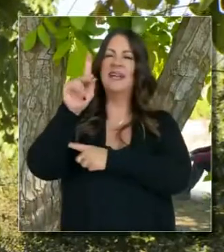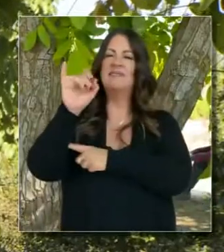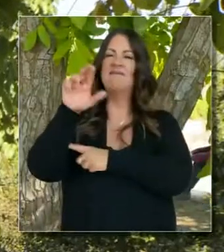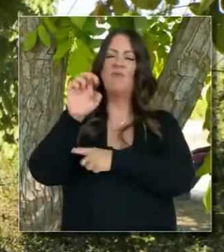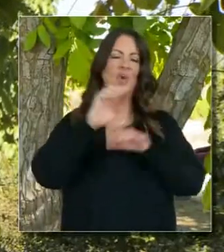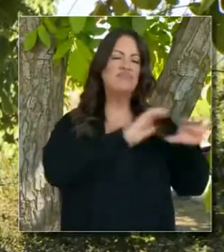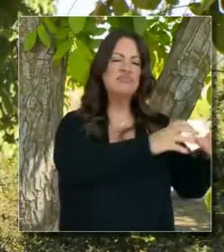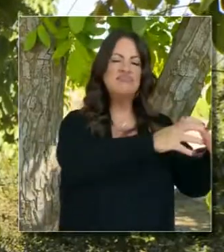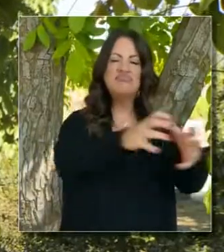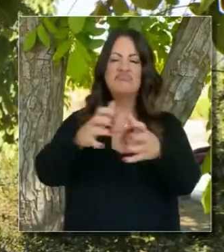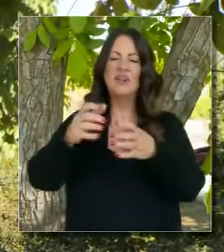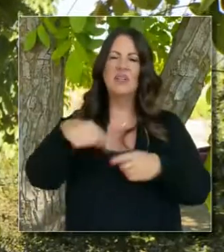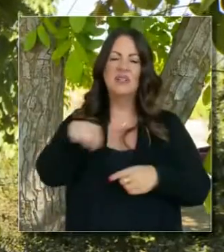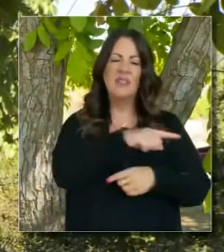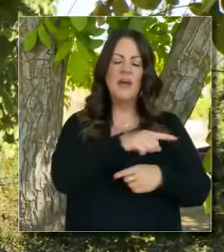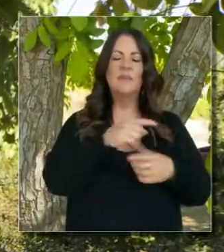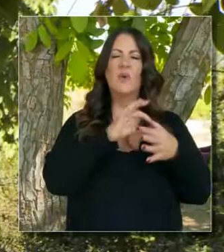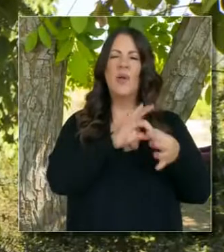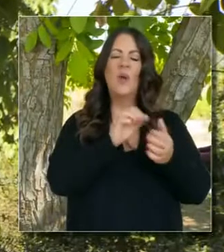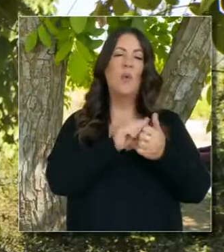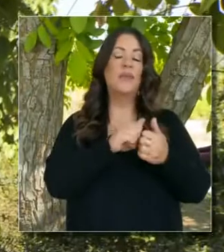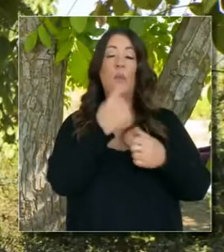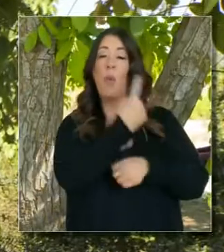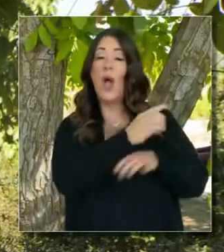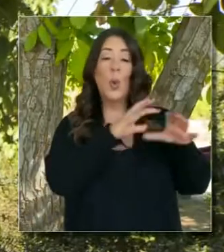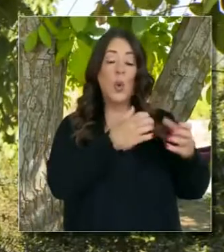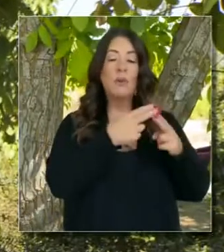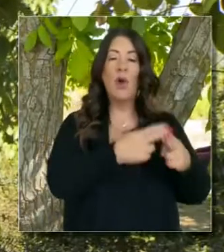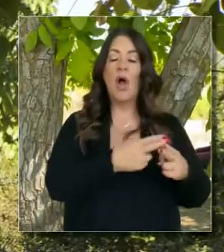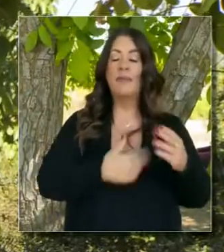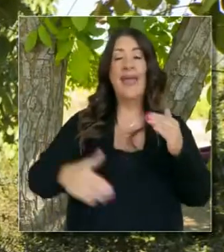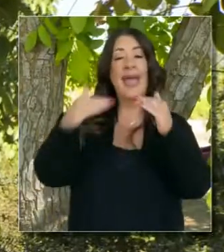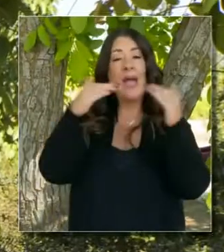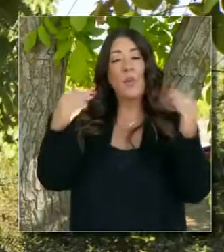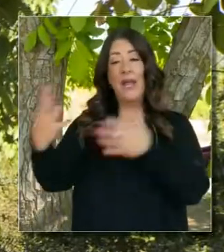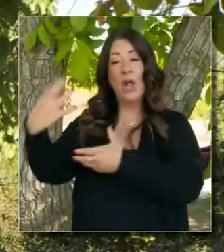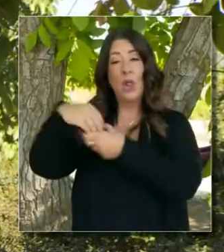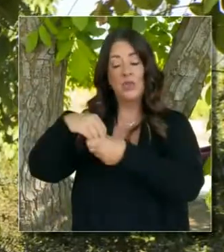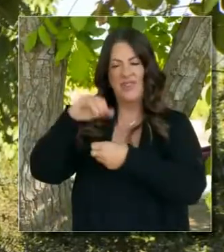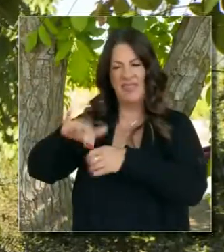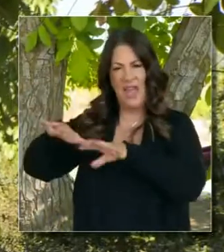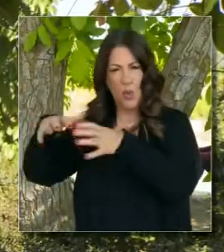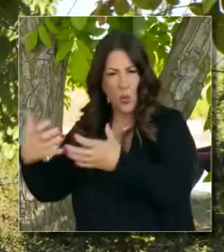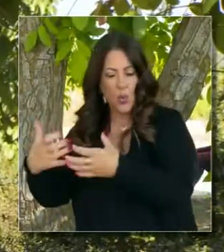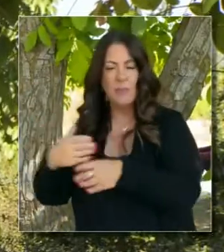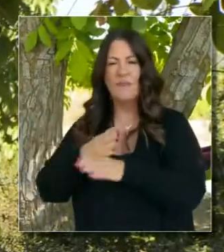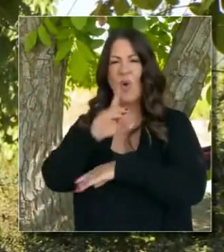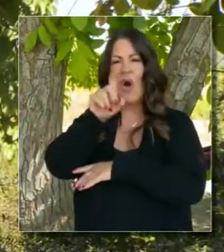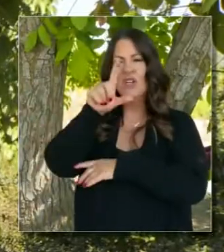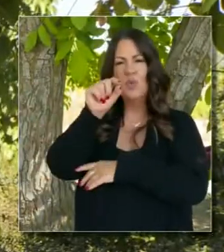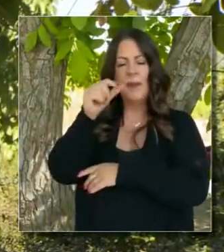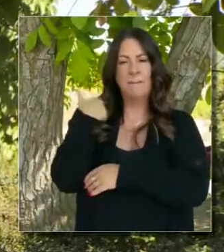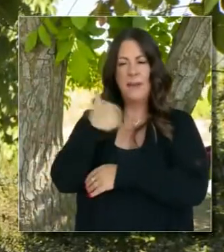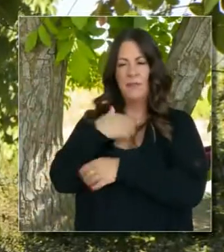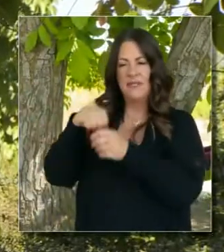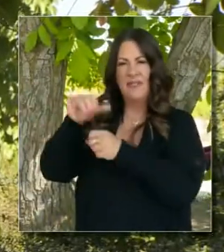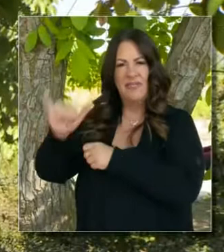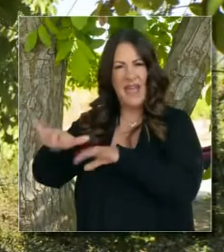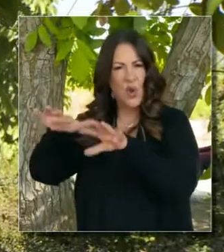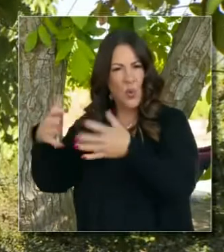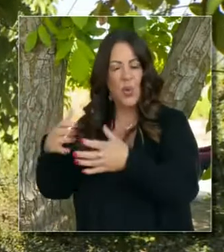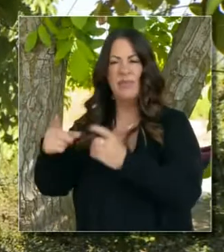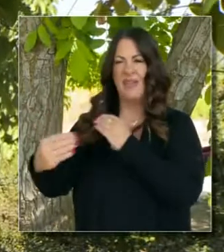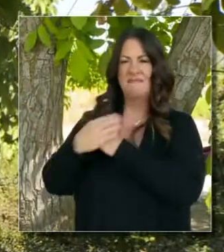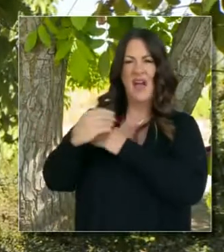operativa. Este trabajo no solo es en torno a crecimiento económico, también se trata de equidad e inclusión. Unos 120 miembros de esta